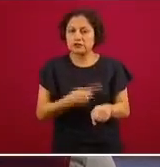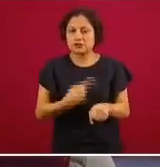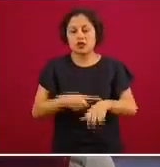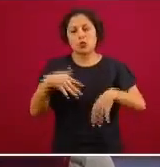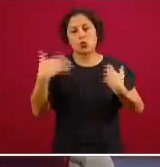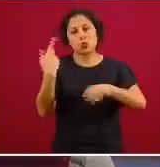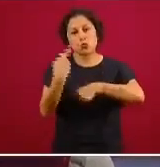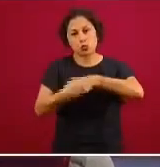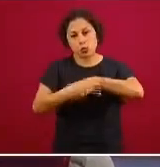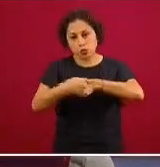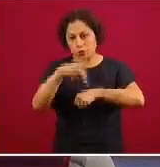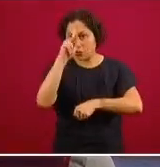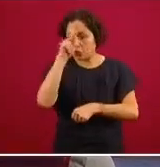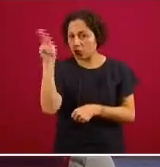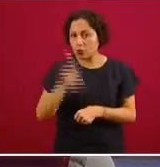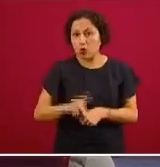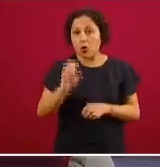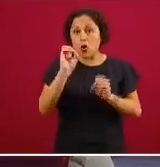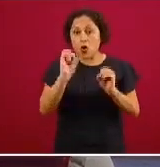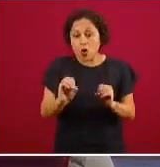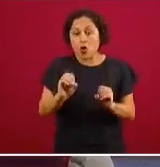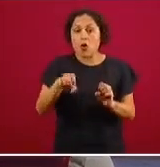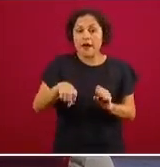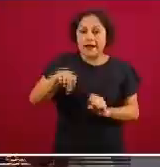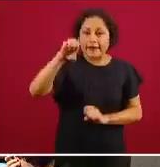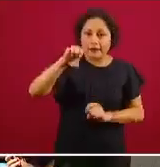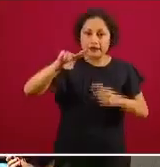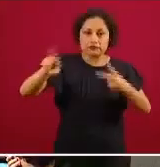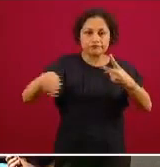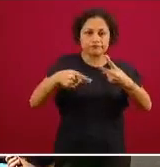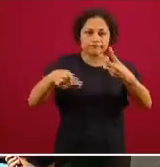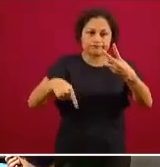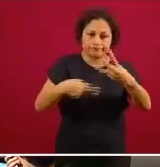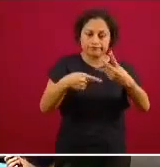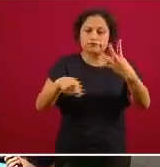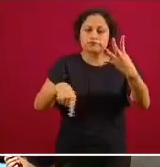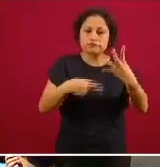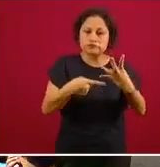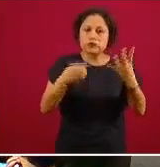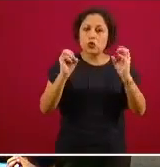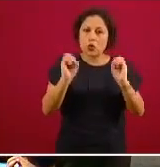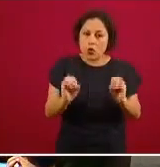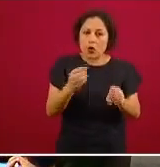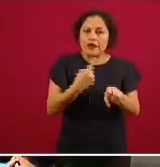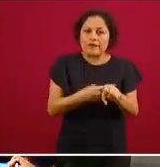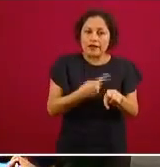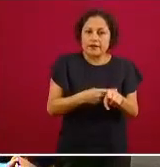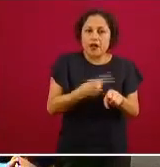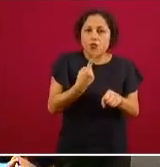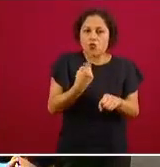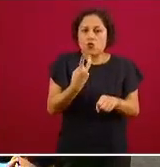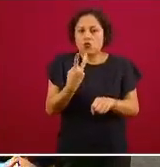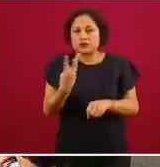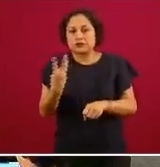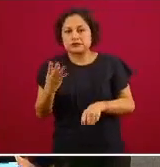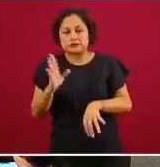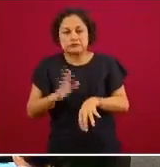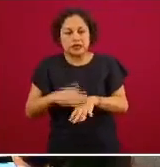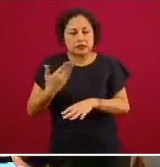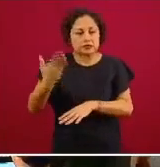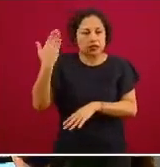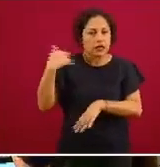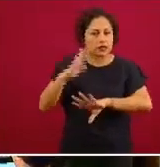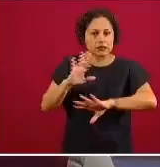con tres con cuatro con cinco o la edad esto hace que sea más delicado el asunto y por lo tanto que extremen